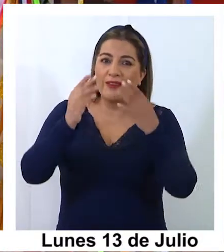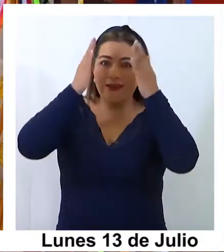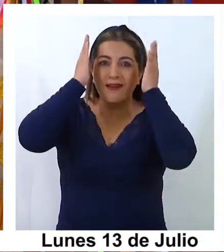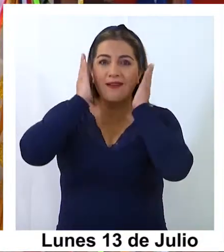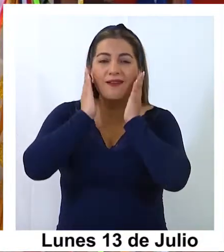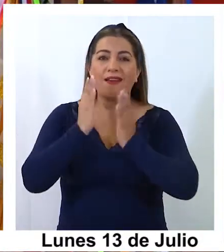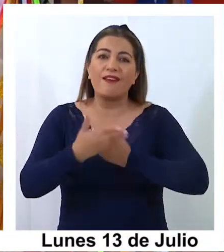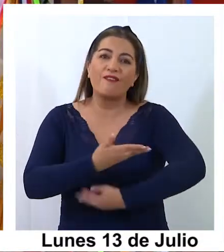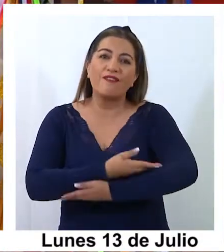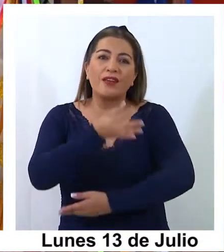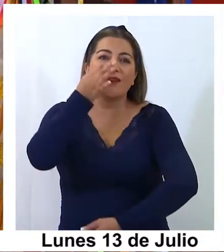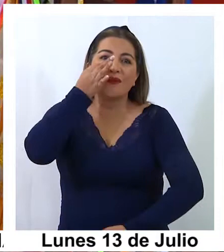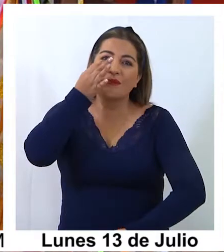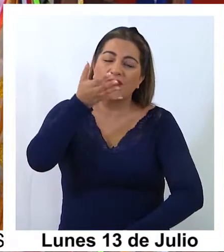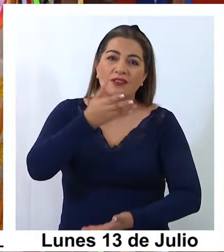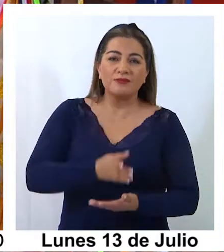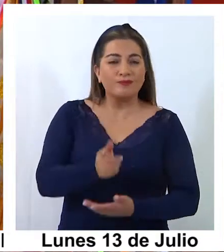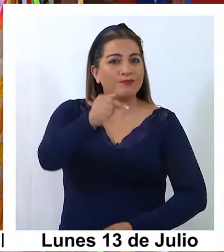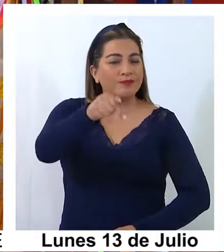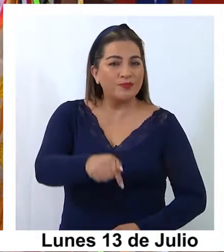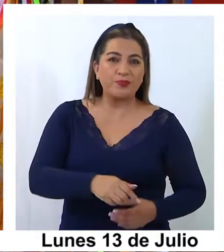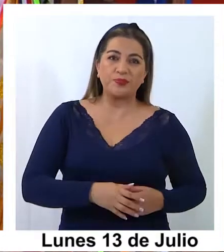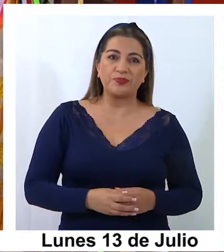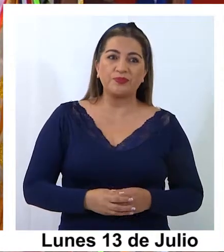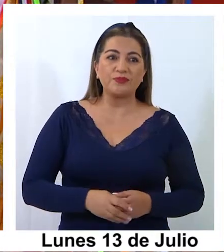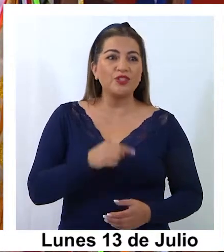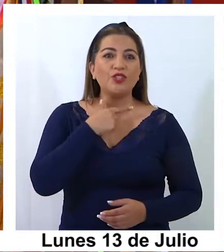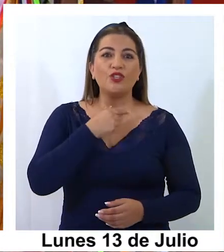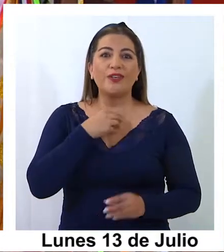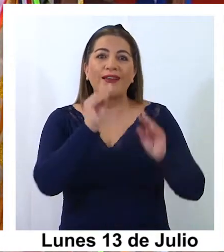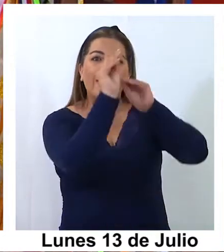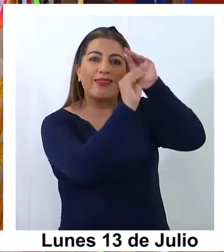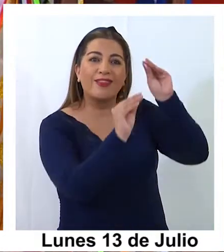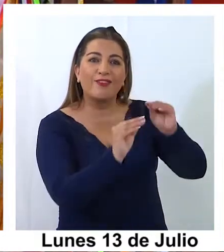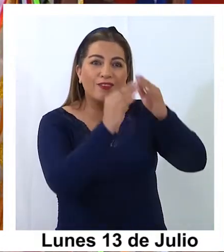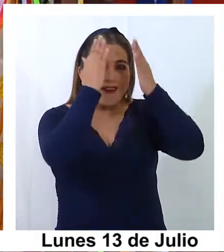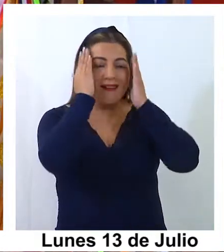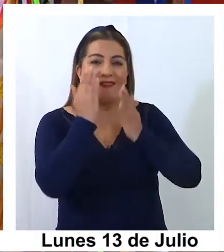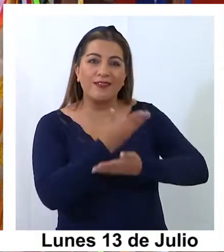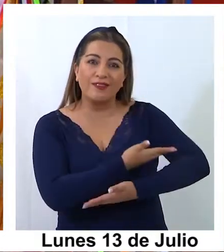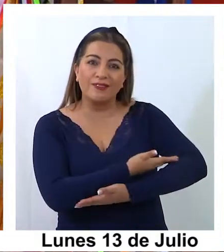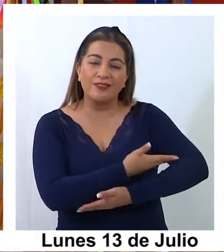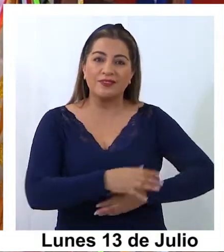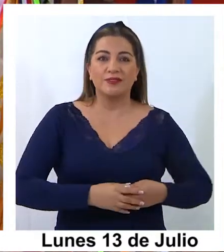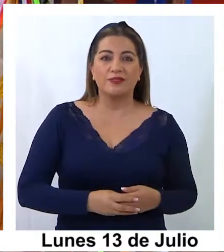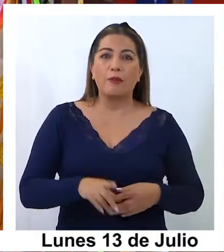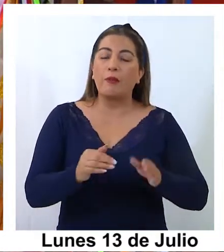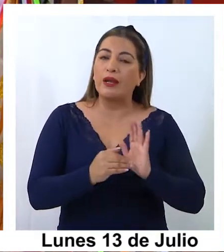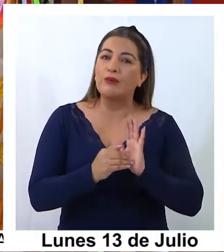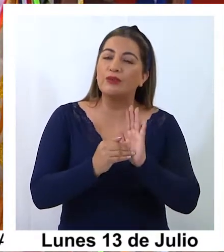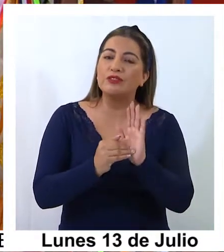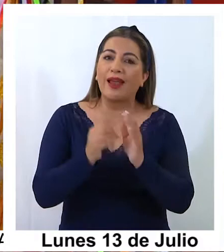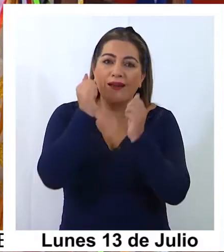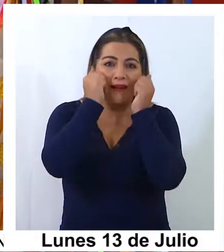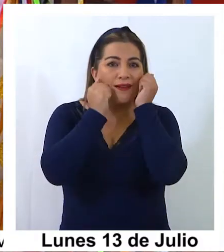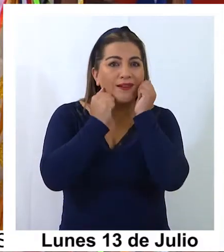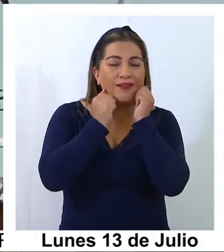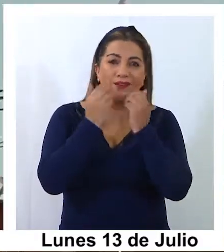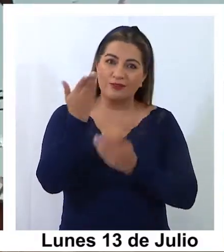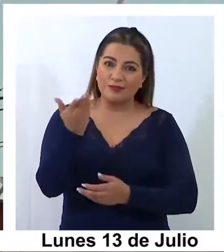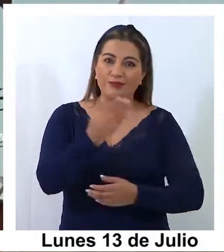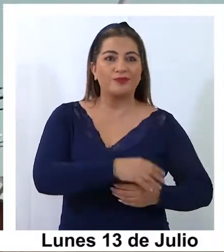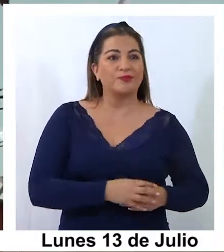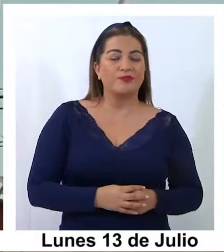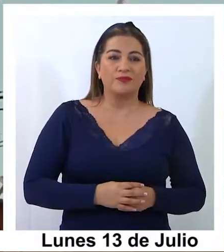Virgen. Entonces por eso que quise adornarla así, para demostrar todo el cariño que le tengo a ella.